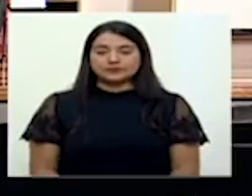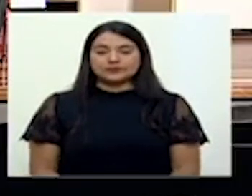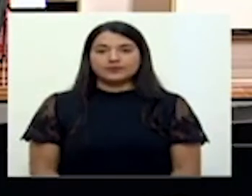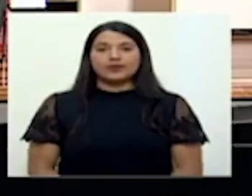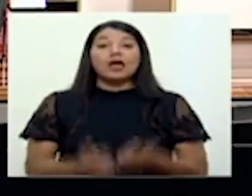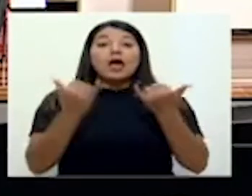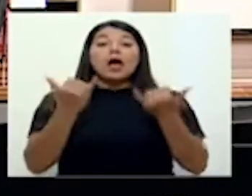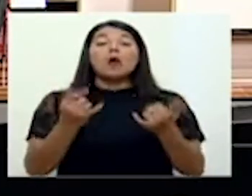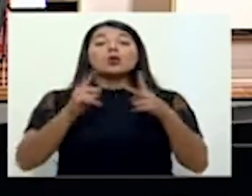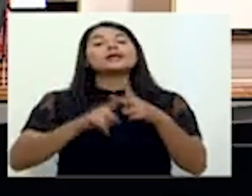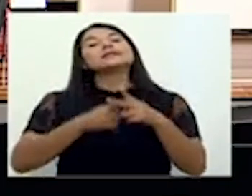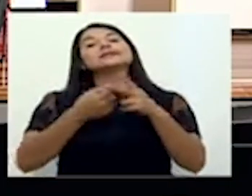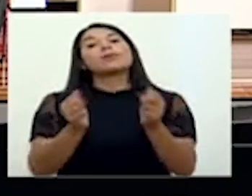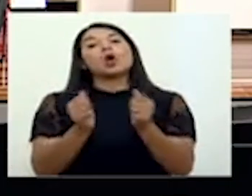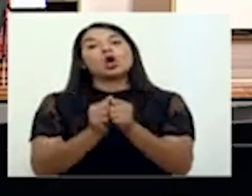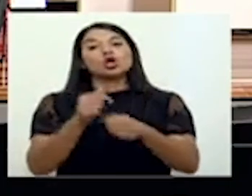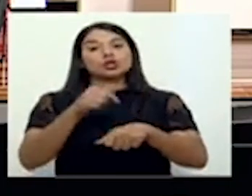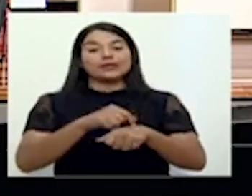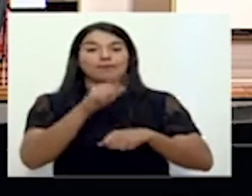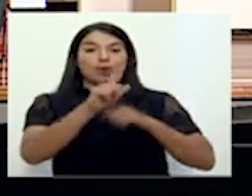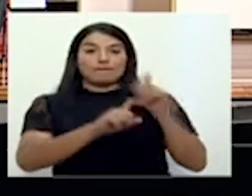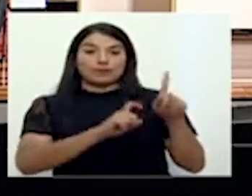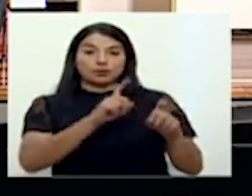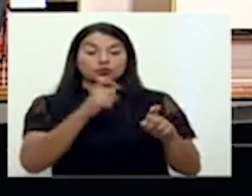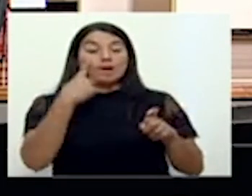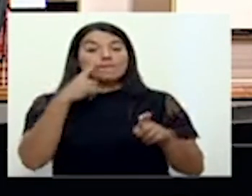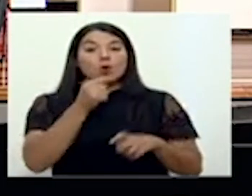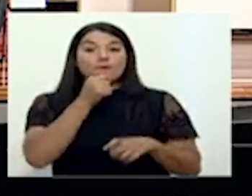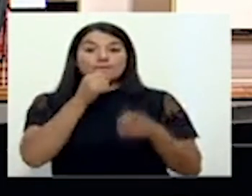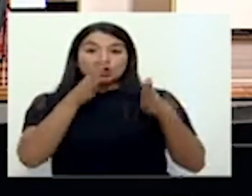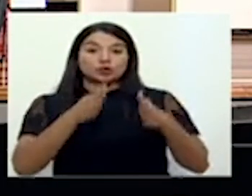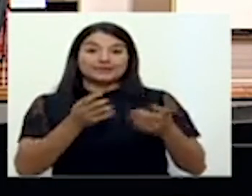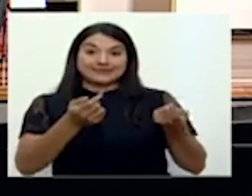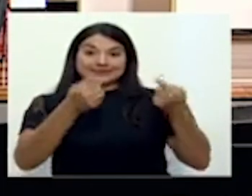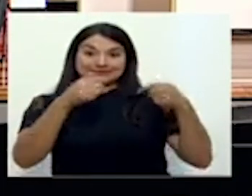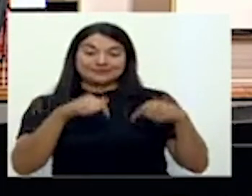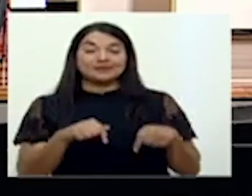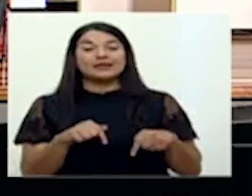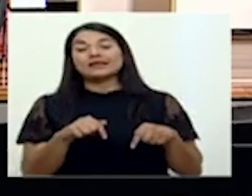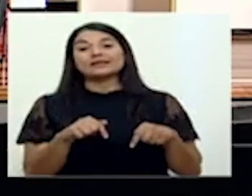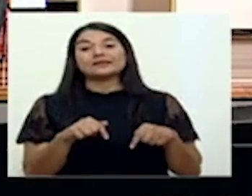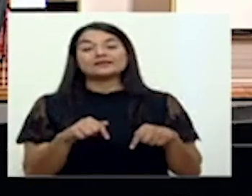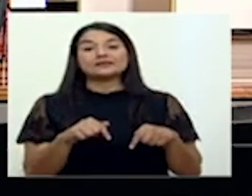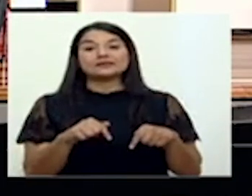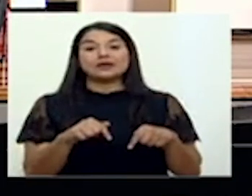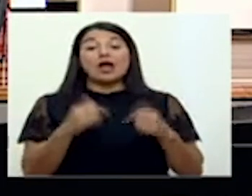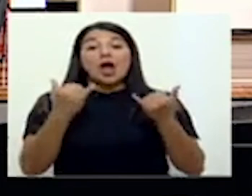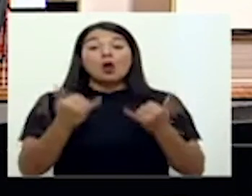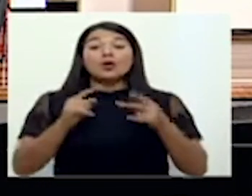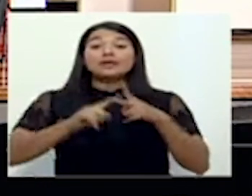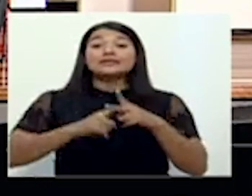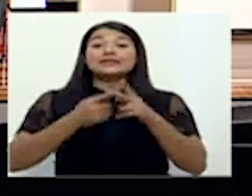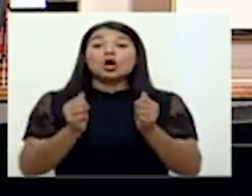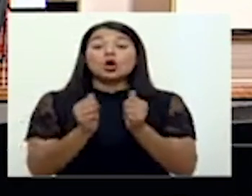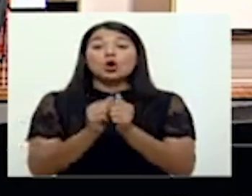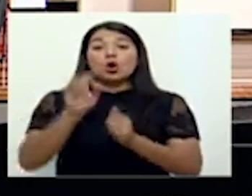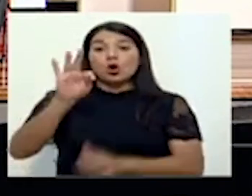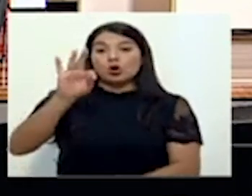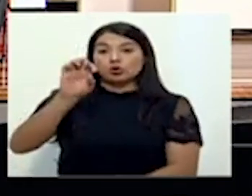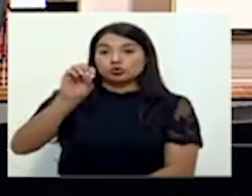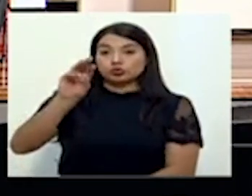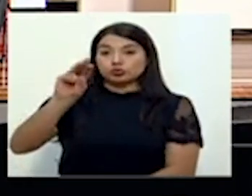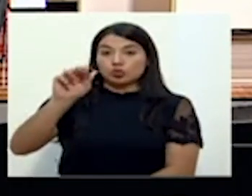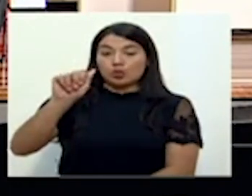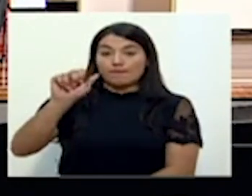a iniciar con el periodo de preguntas por parte de los colegas que nos acompañan de manera presencial. Iniciamos con Tomás Gómez,